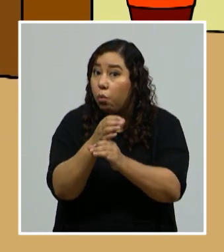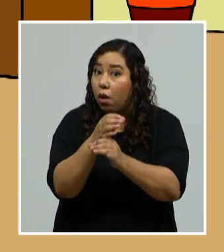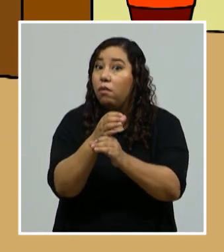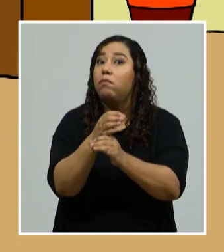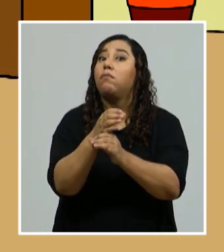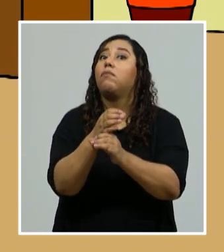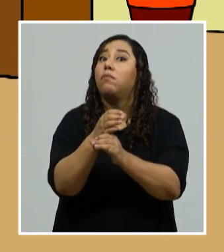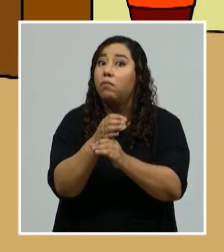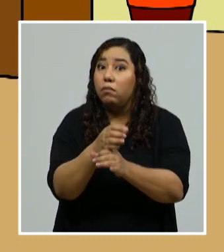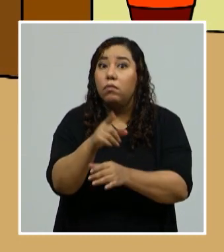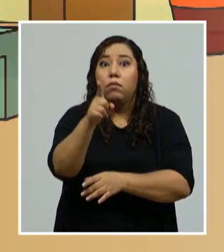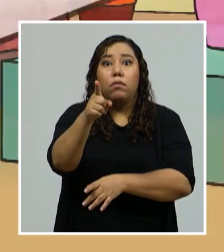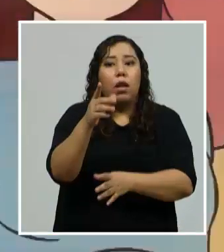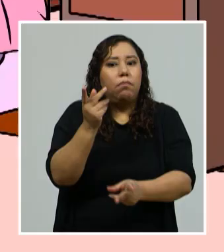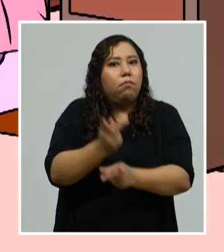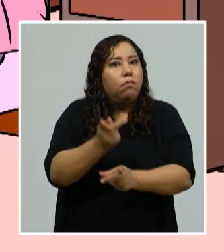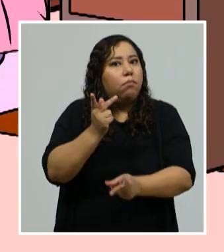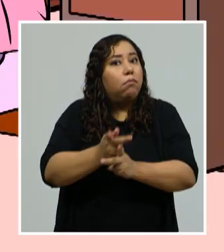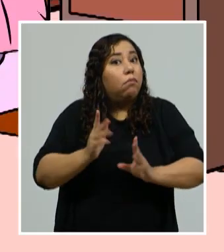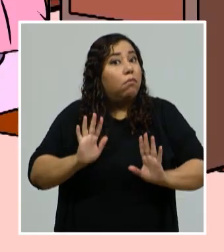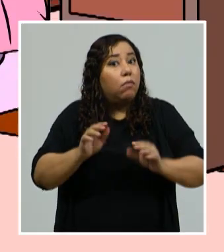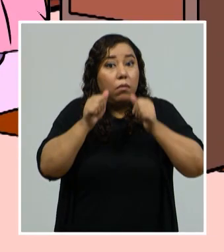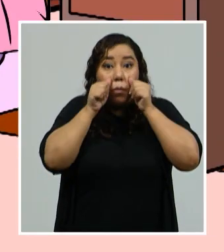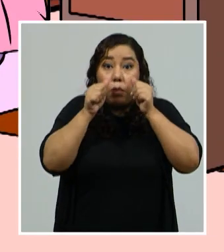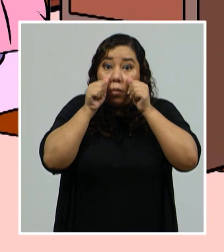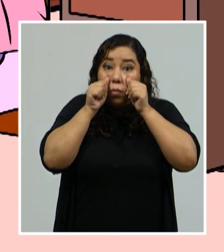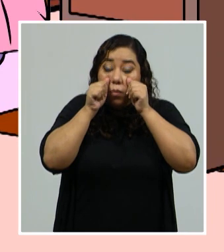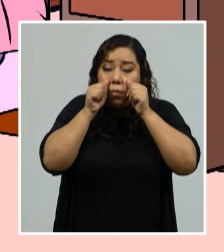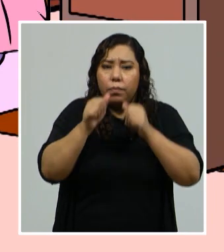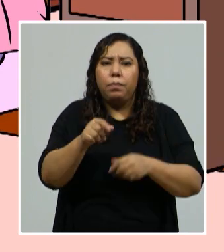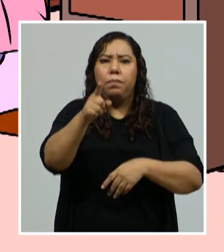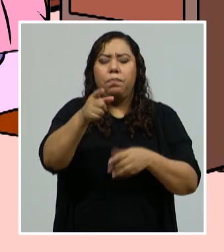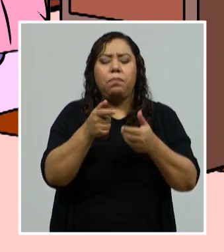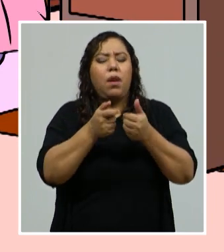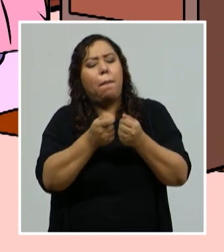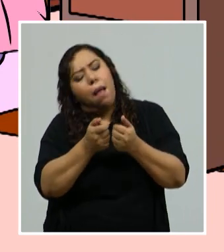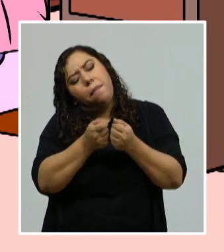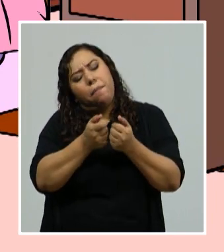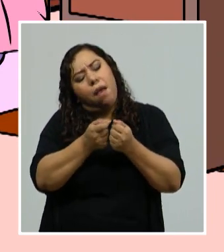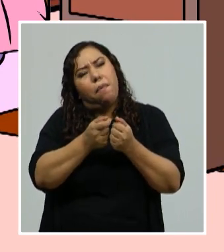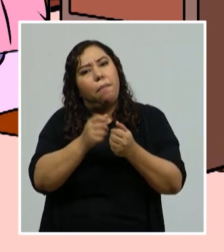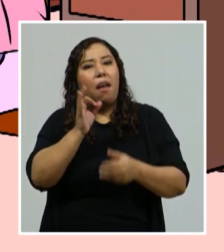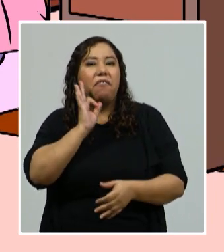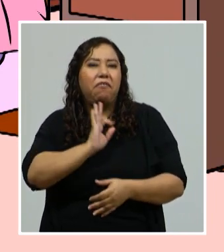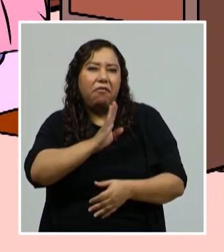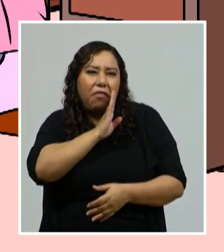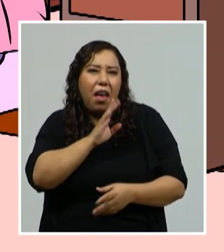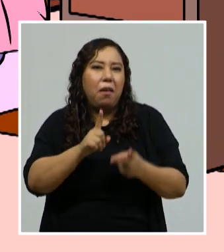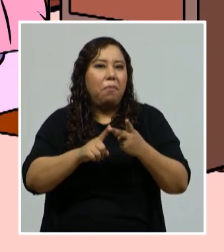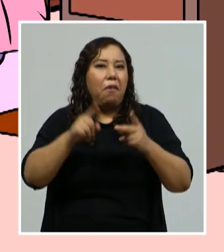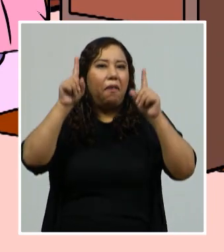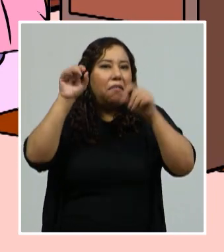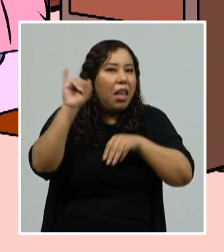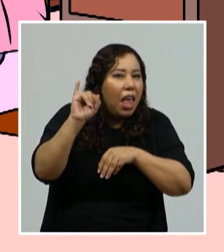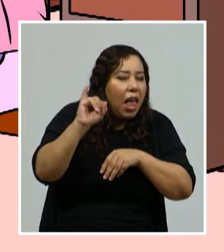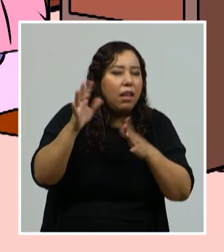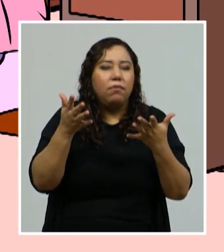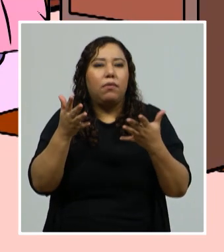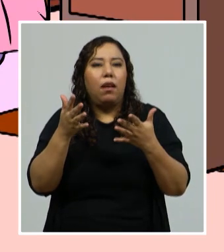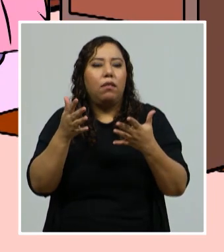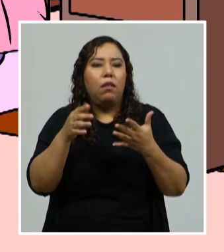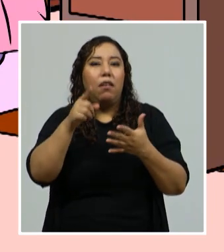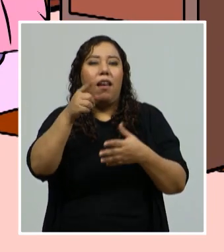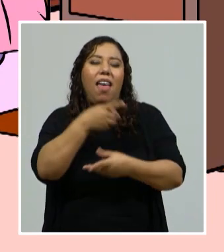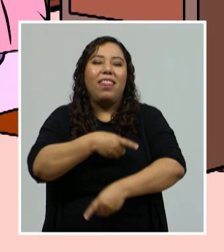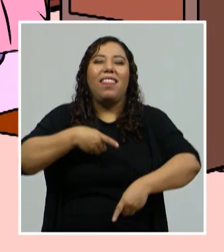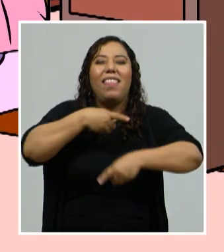te pones pilas. Cuando estés en tus redes sociales y aunque parezca divertido, no des datos personales como tu